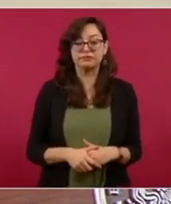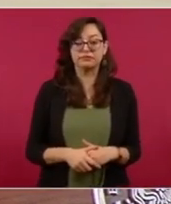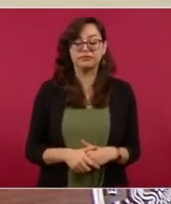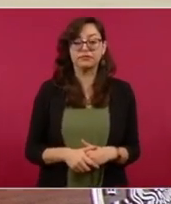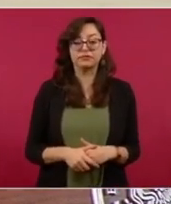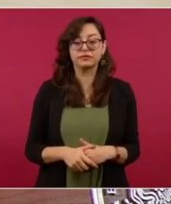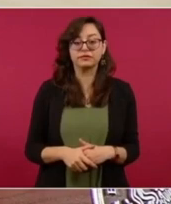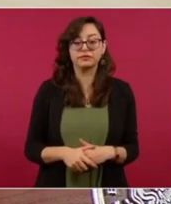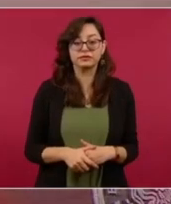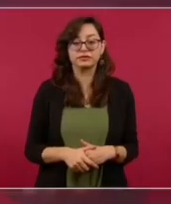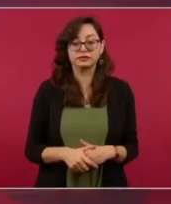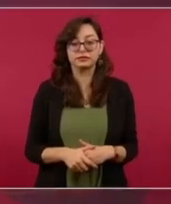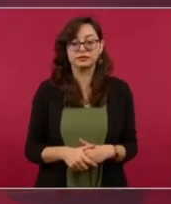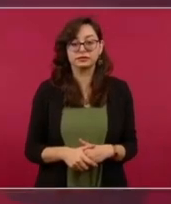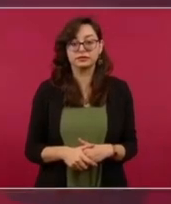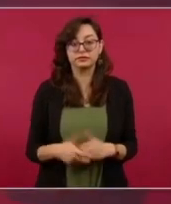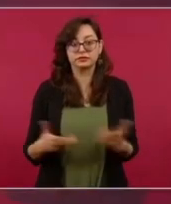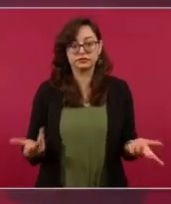Ojalá y Calderón